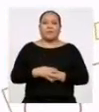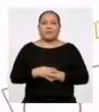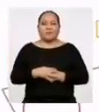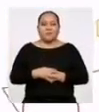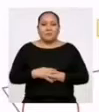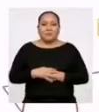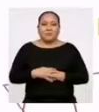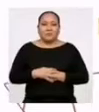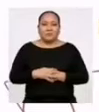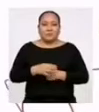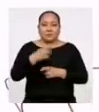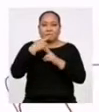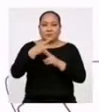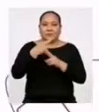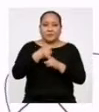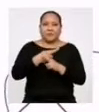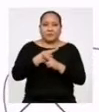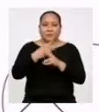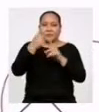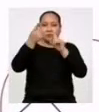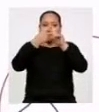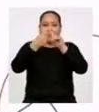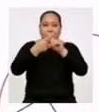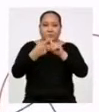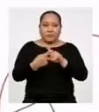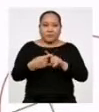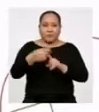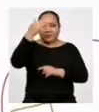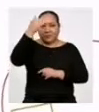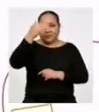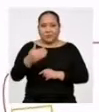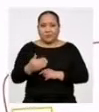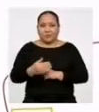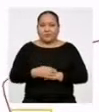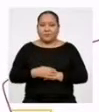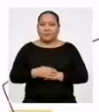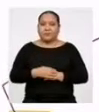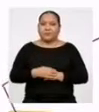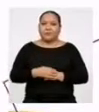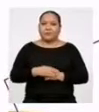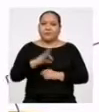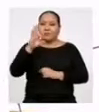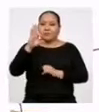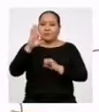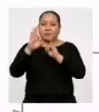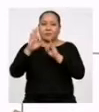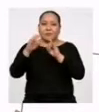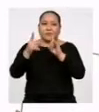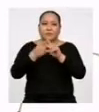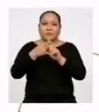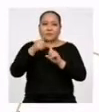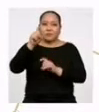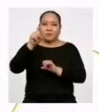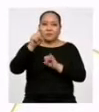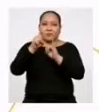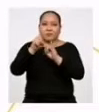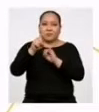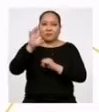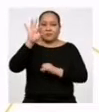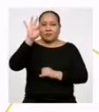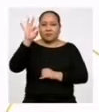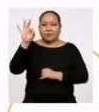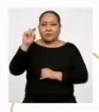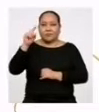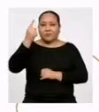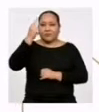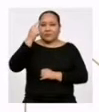El resultado en la multiplicación de frecuencia absoluta por marca de clase nos daba 99 en